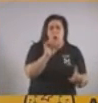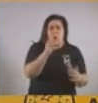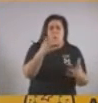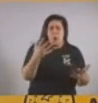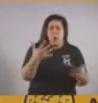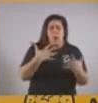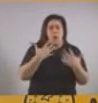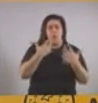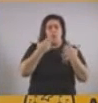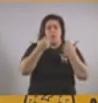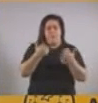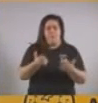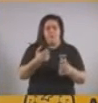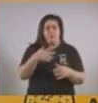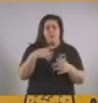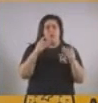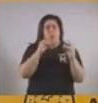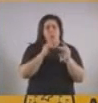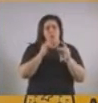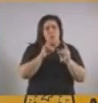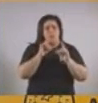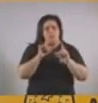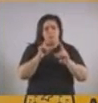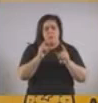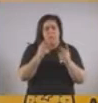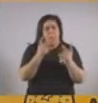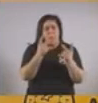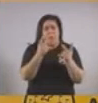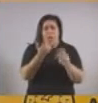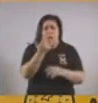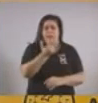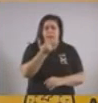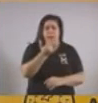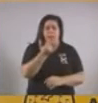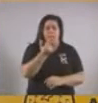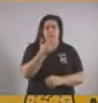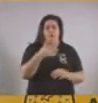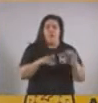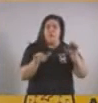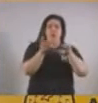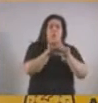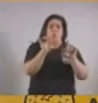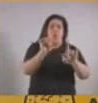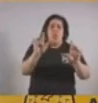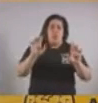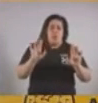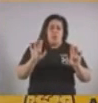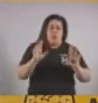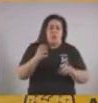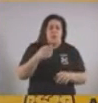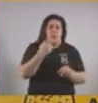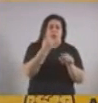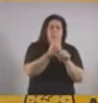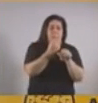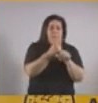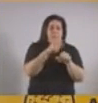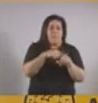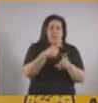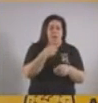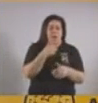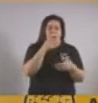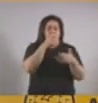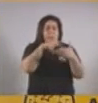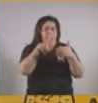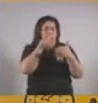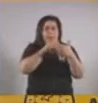que se hizo un esfuerzo de sostener la virtualidad, muy valioso, pero sabemos que no es lo mismo. Chicos en la primaria que no saben